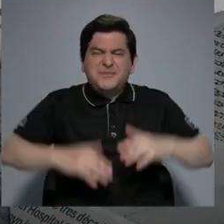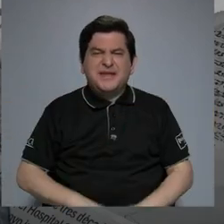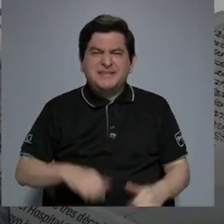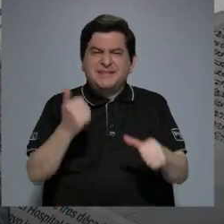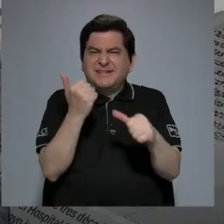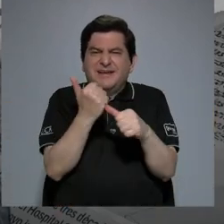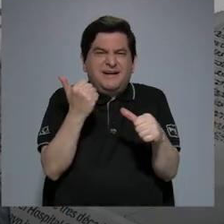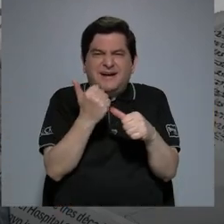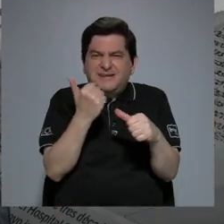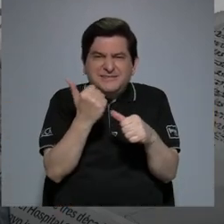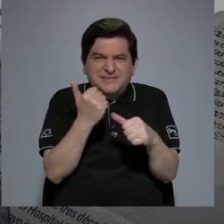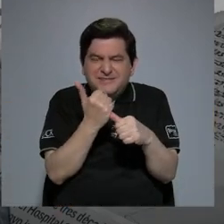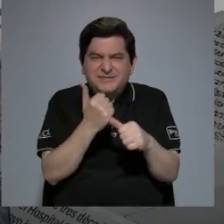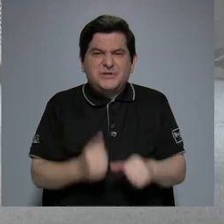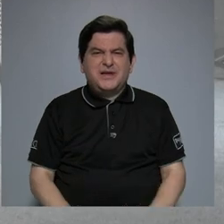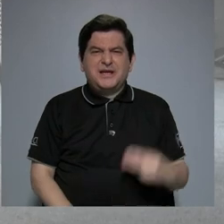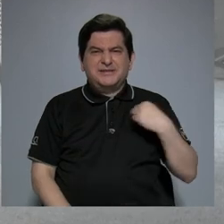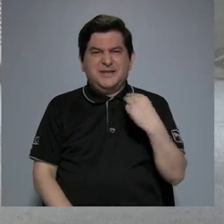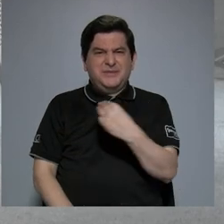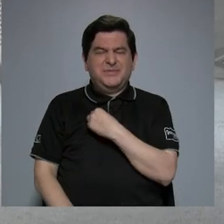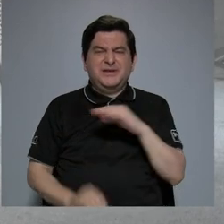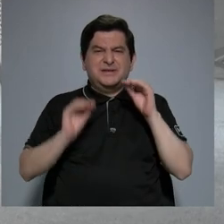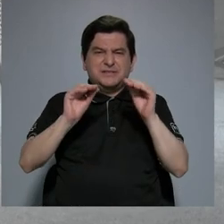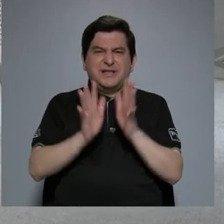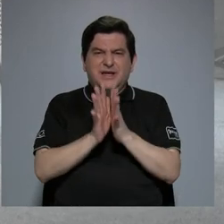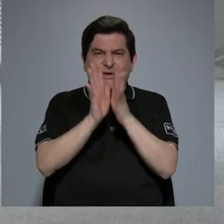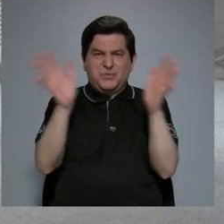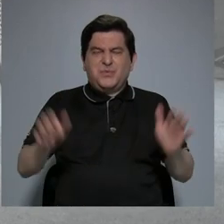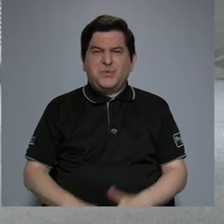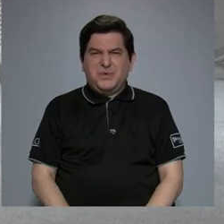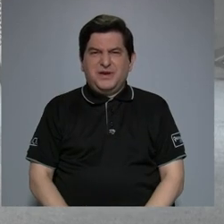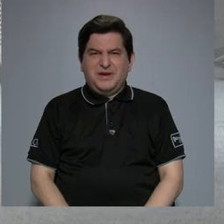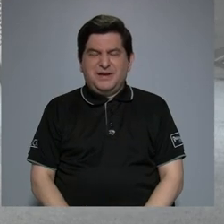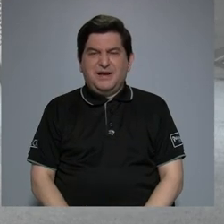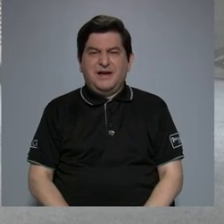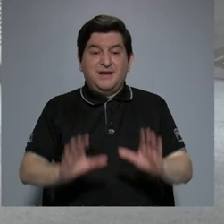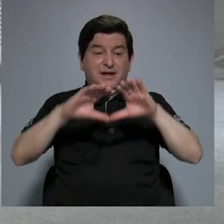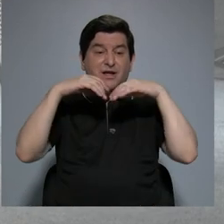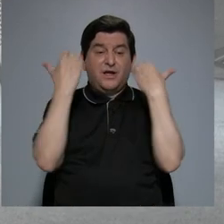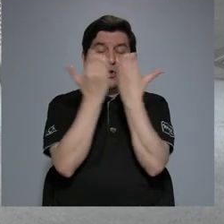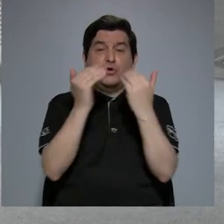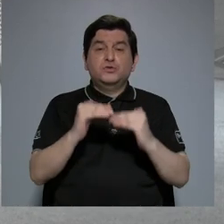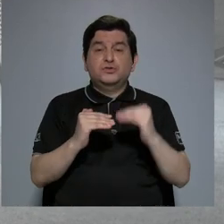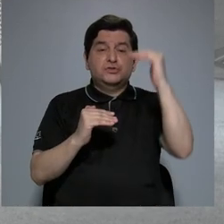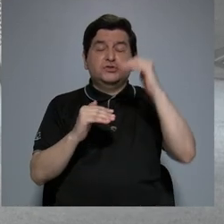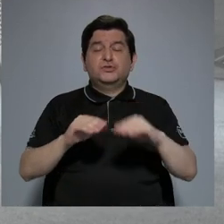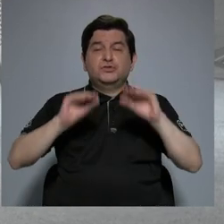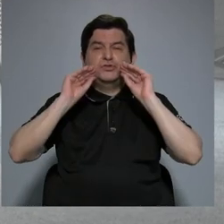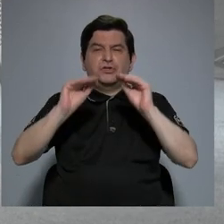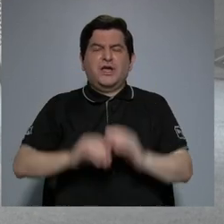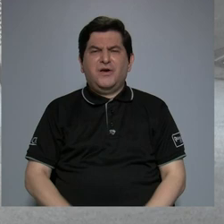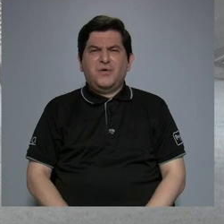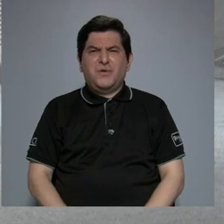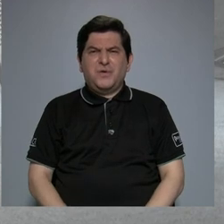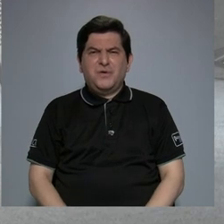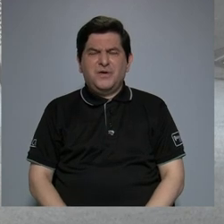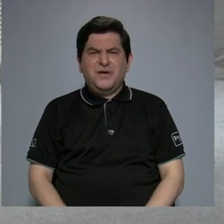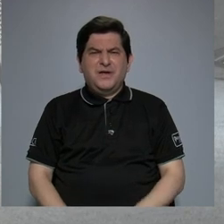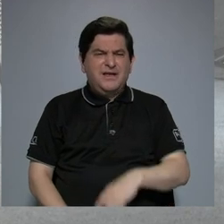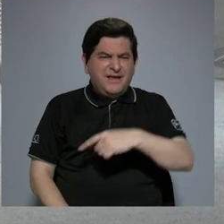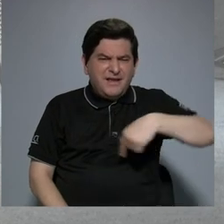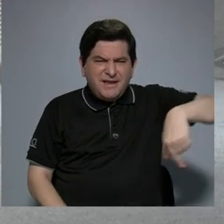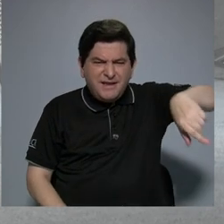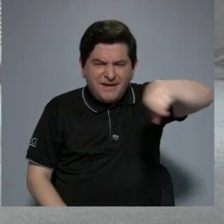asesorías del Ministerio de Educación Pública, en el Consejo Superior de Educación? ¿Cuál es el ambiente que se vive